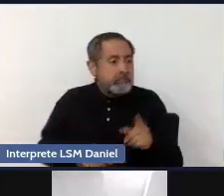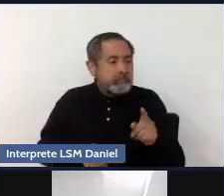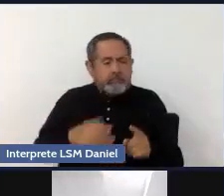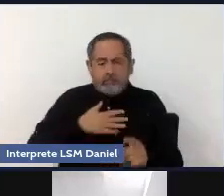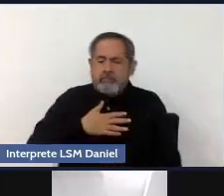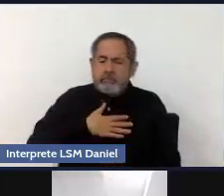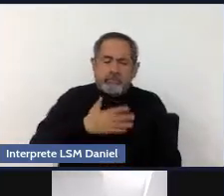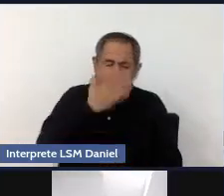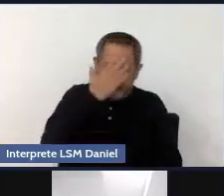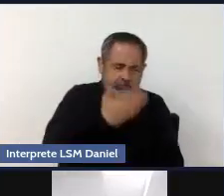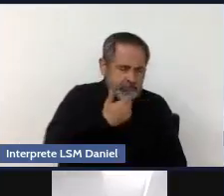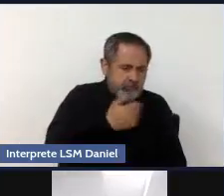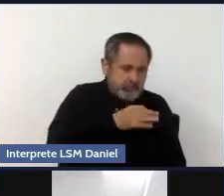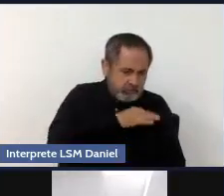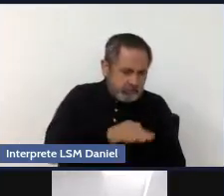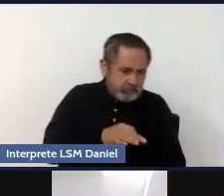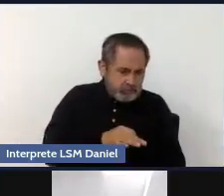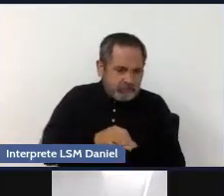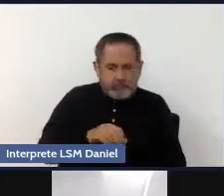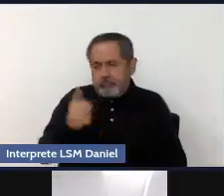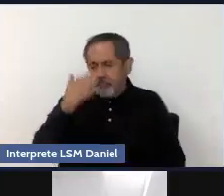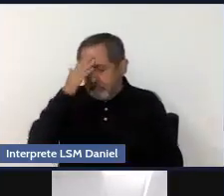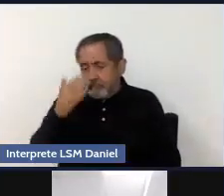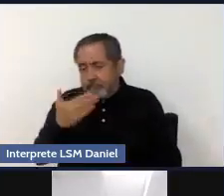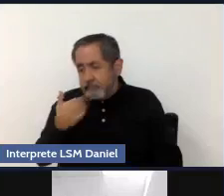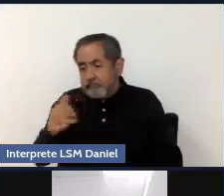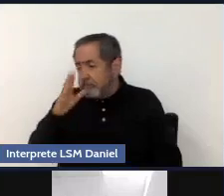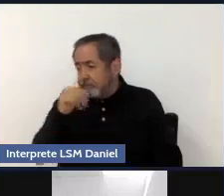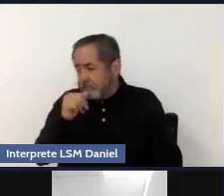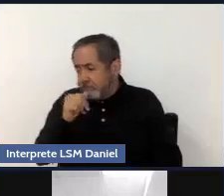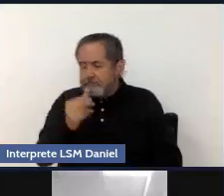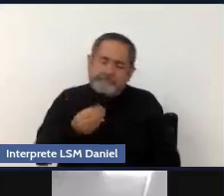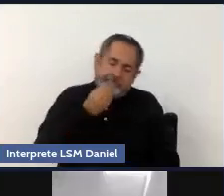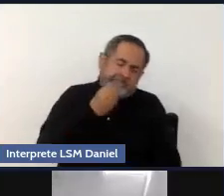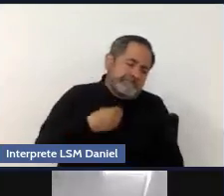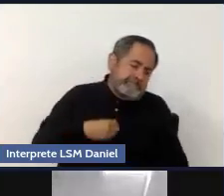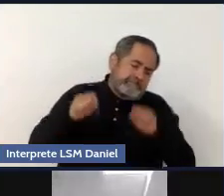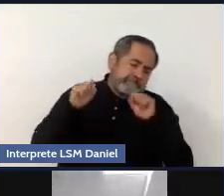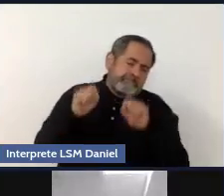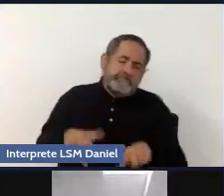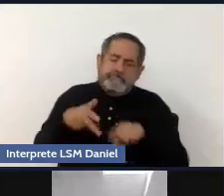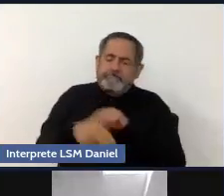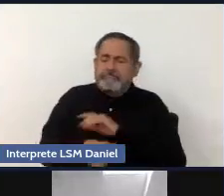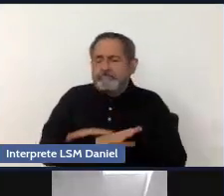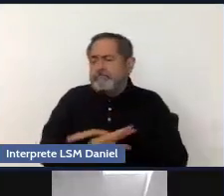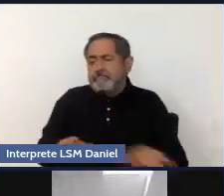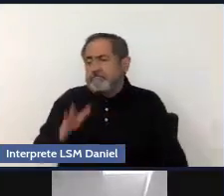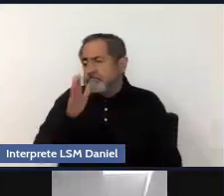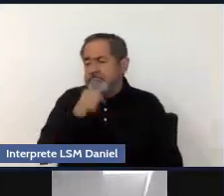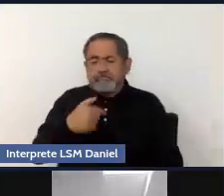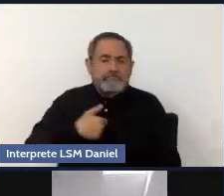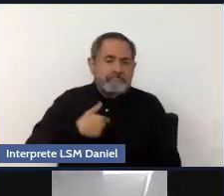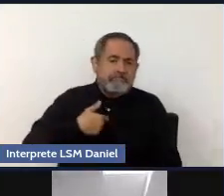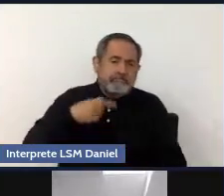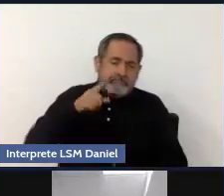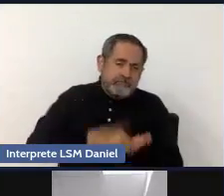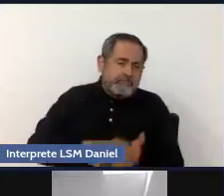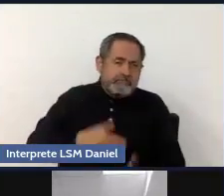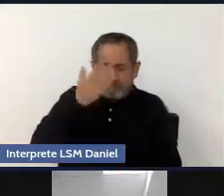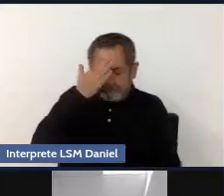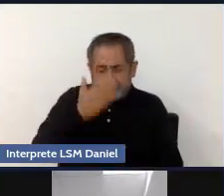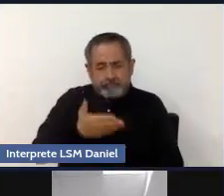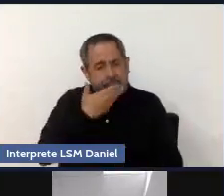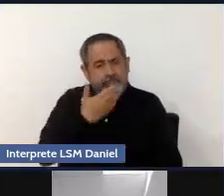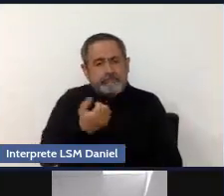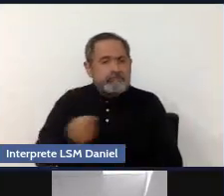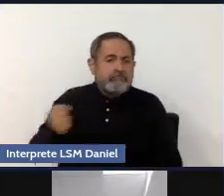negado para mí. Puedo desarrollarlo, puedo aprender a desarrollar. Nuevas habilidades, siempre. Tal vez